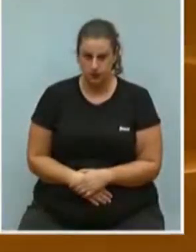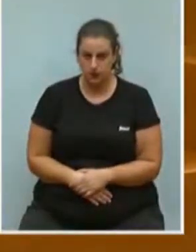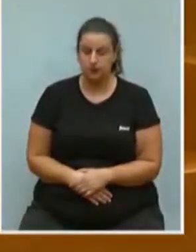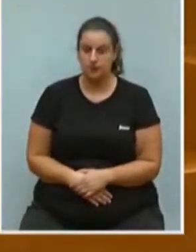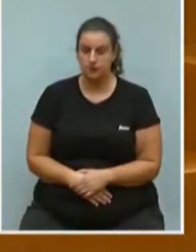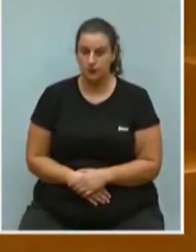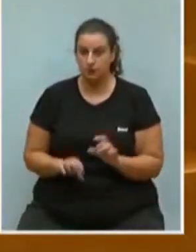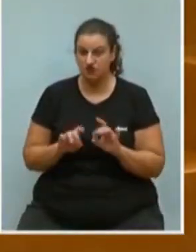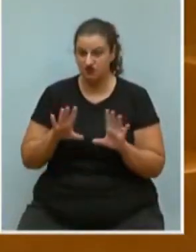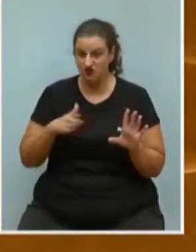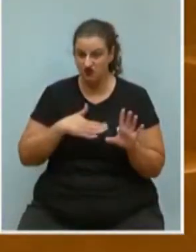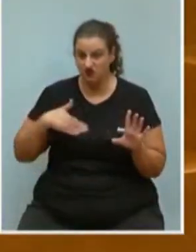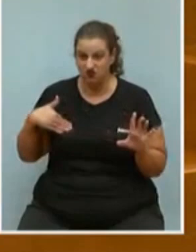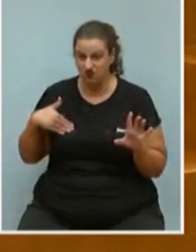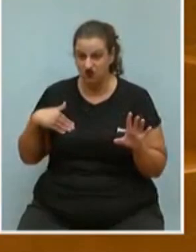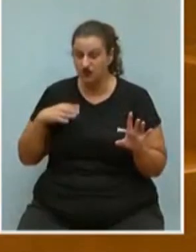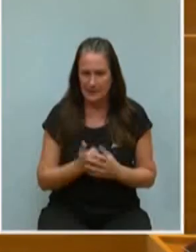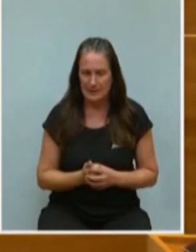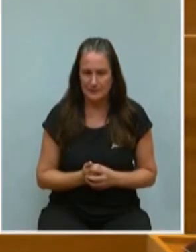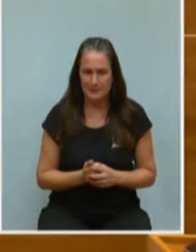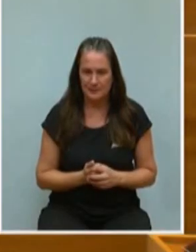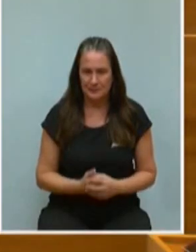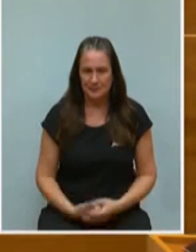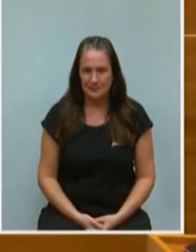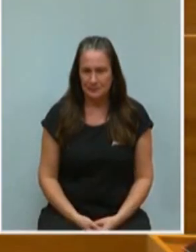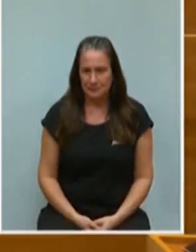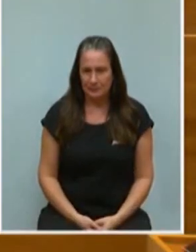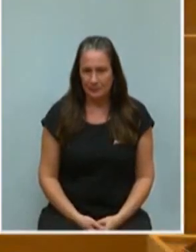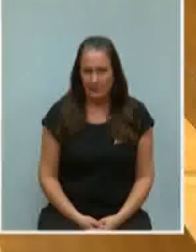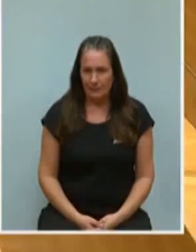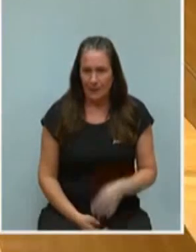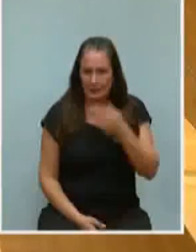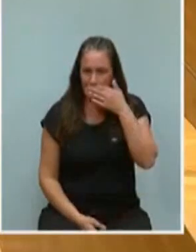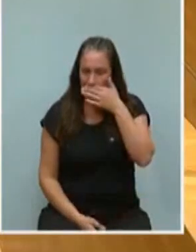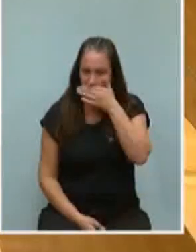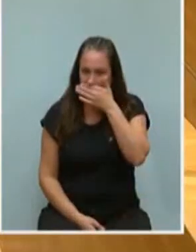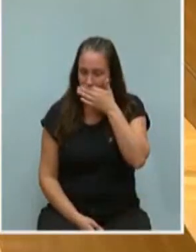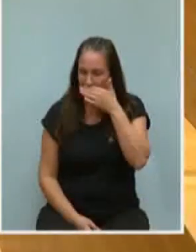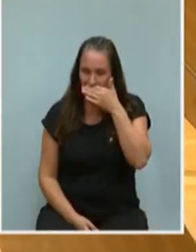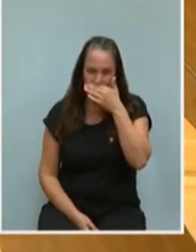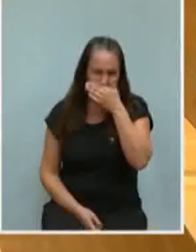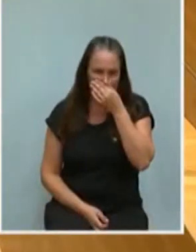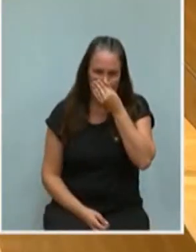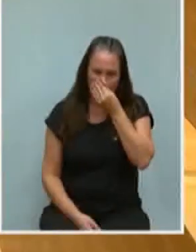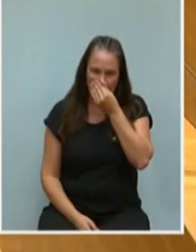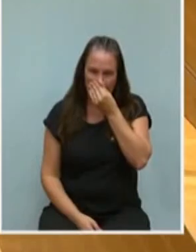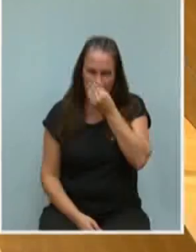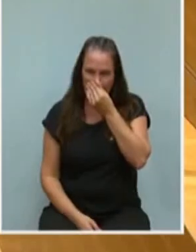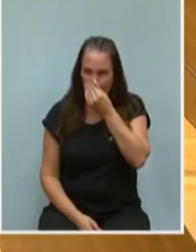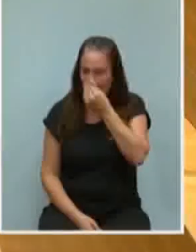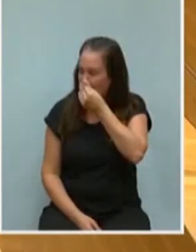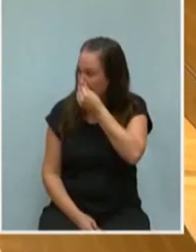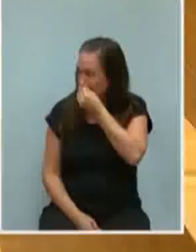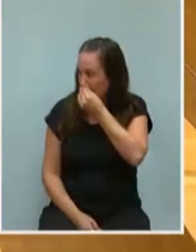Está claro lo que quieren, porque ustedes utilizan a las mujeres como coartada para sus delirios. Aplausos. Aplausos.